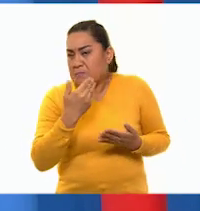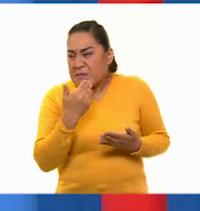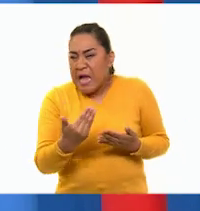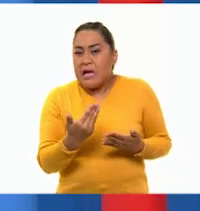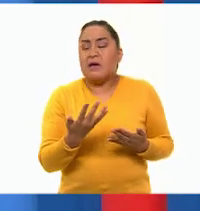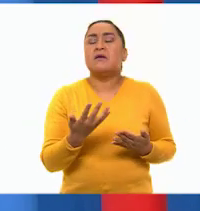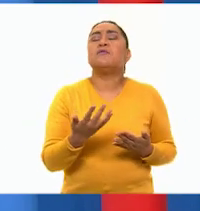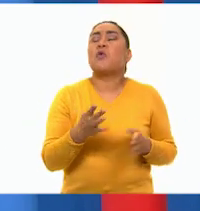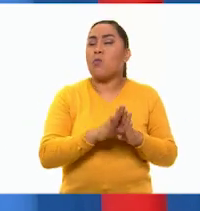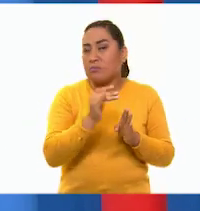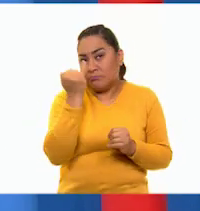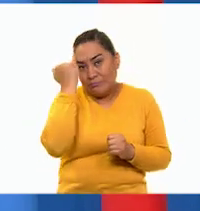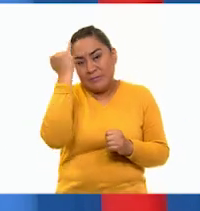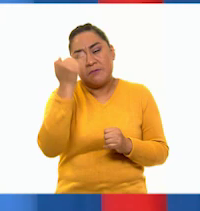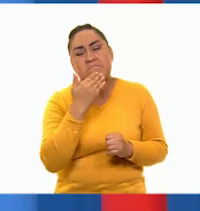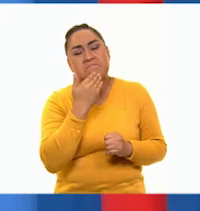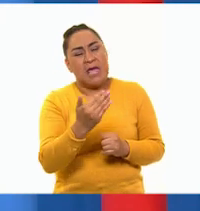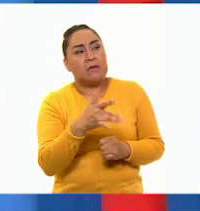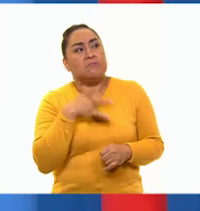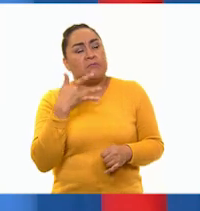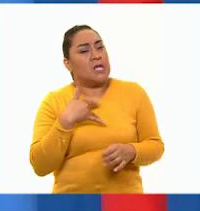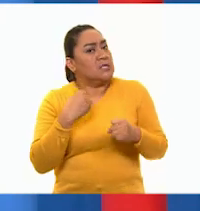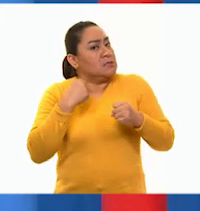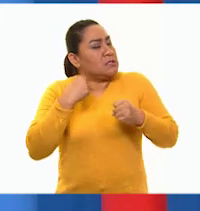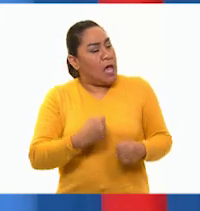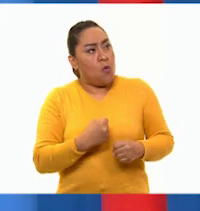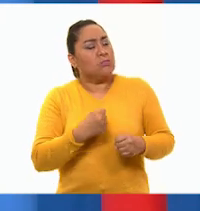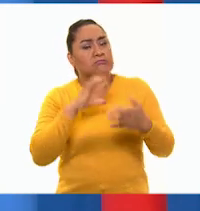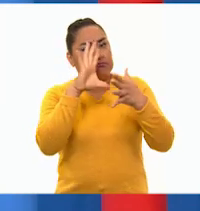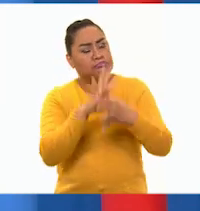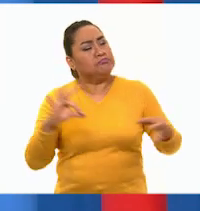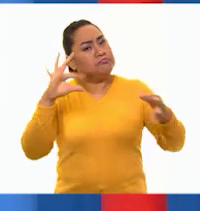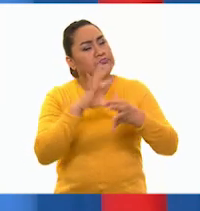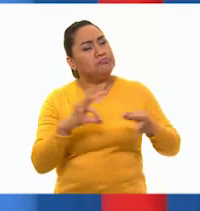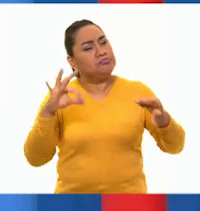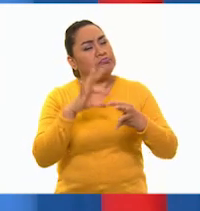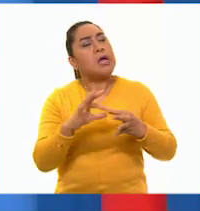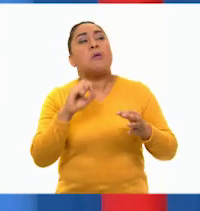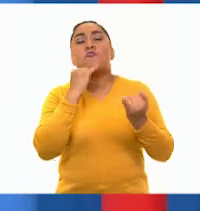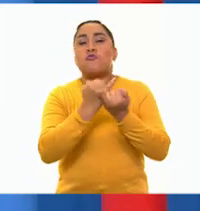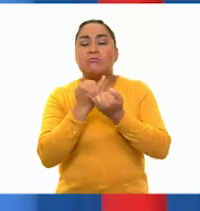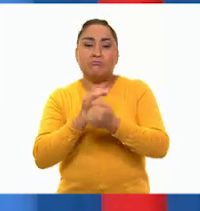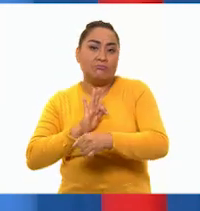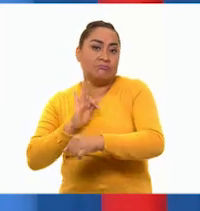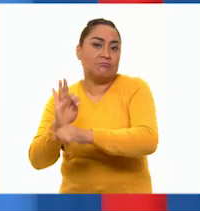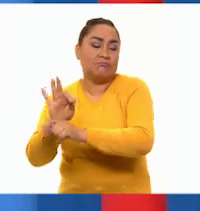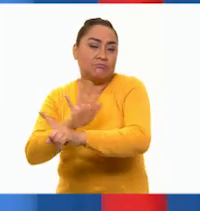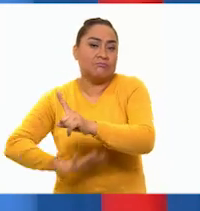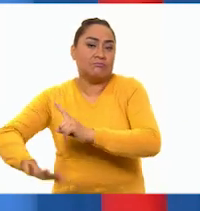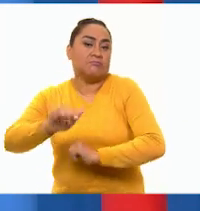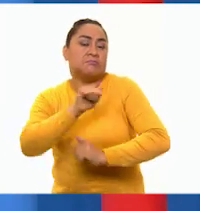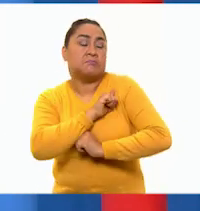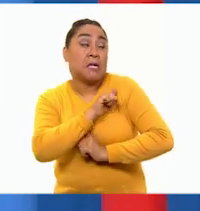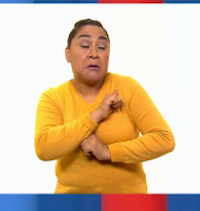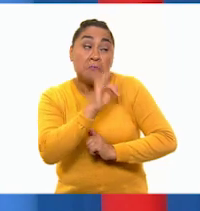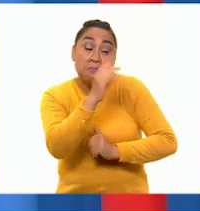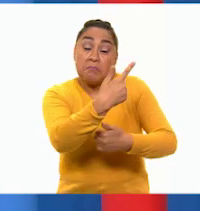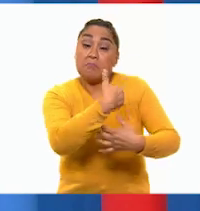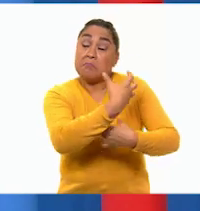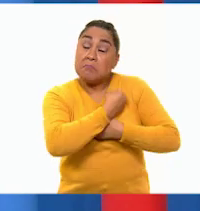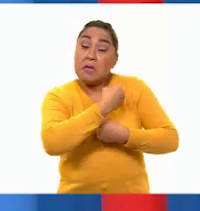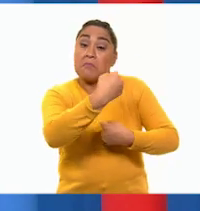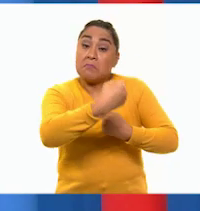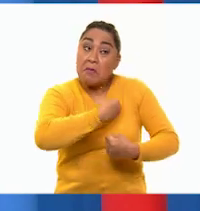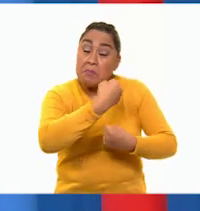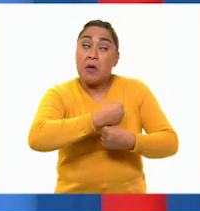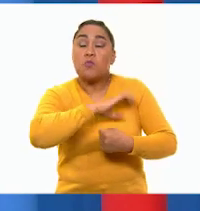comprometerse, firme para mantener su postura y sobre todo, era leal a sus amigos y estaba dispuesta al sacrificio, a la tortura